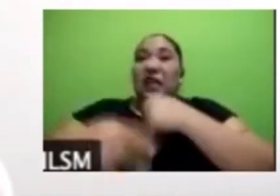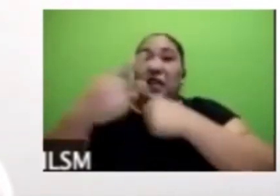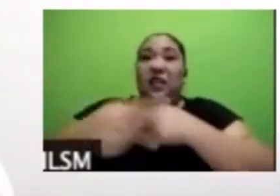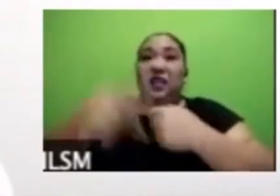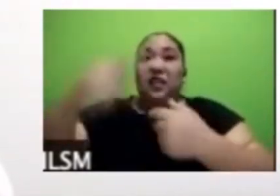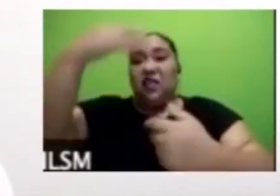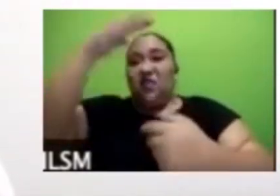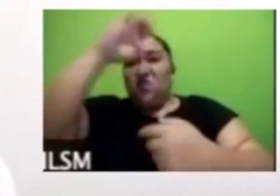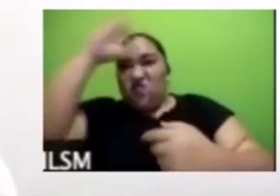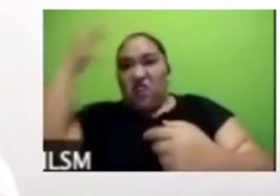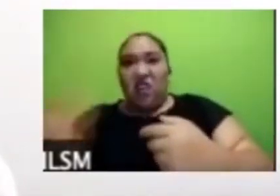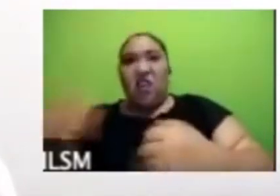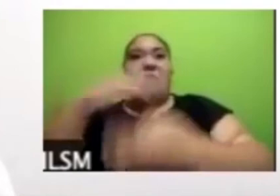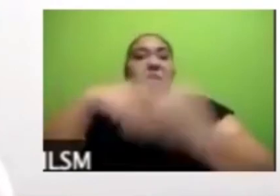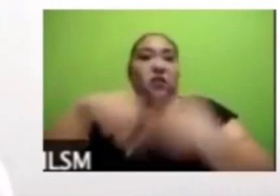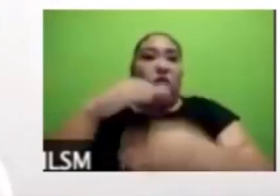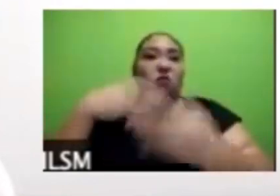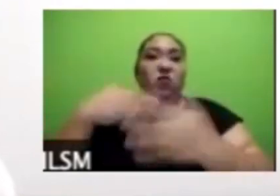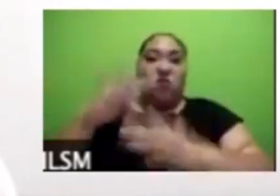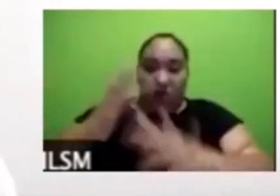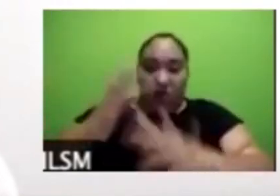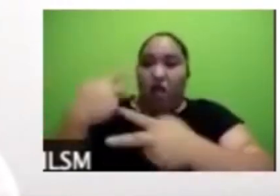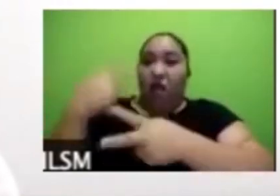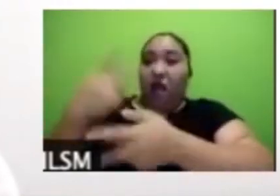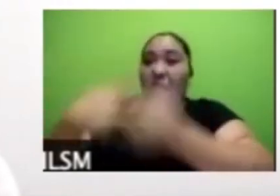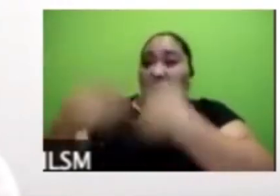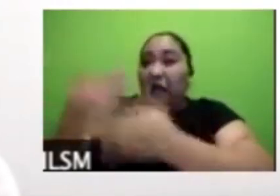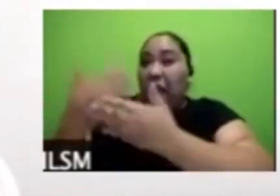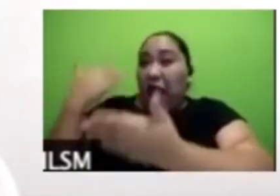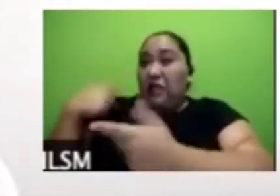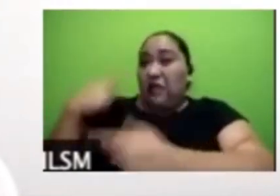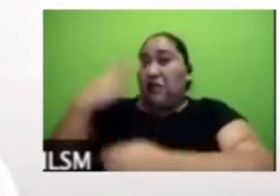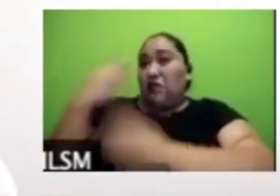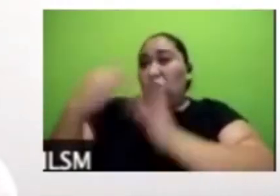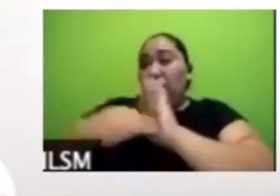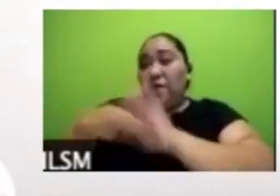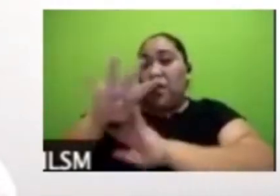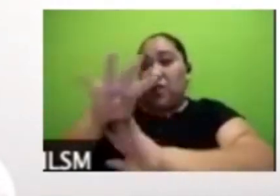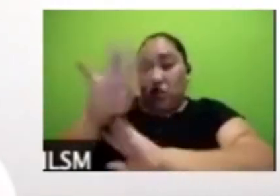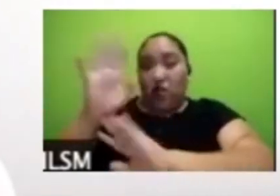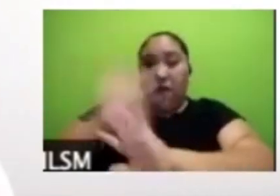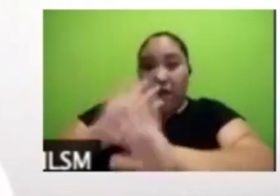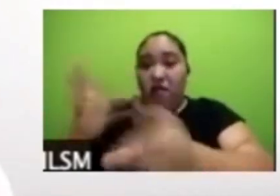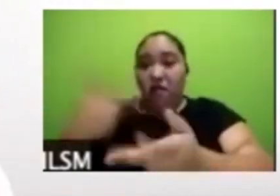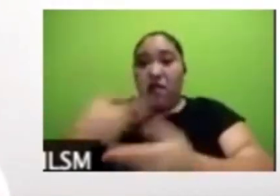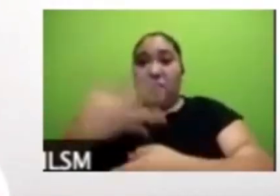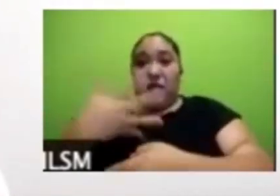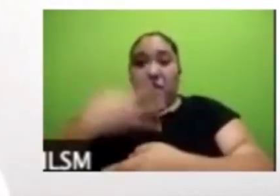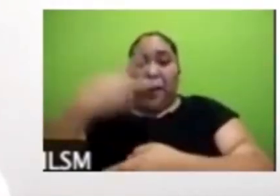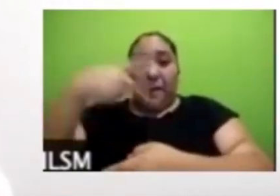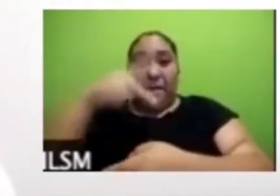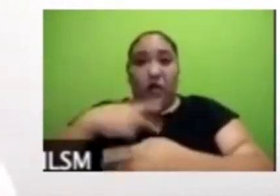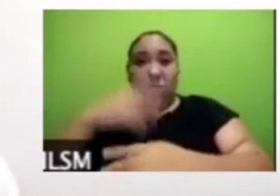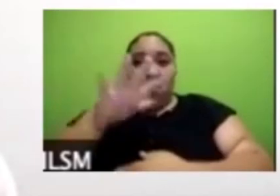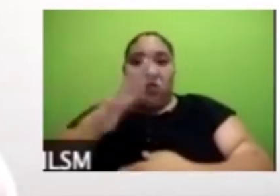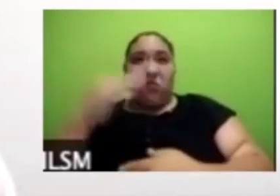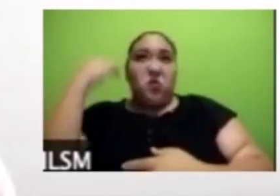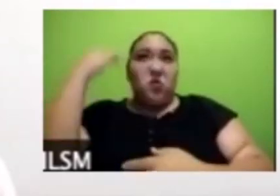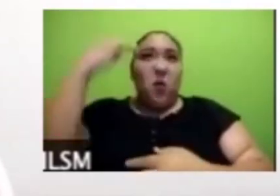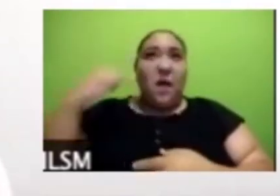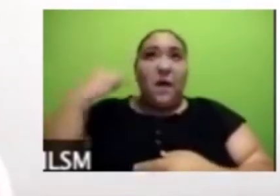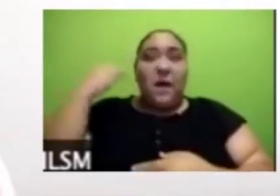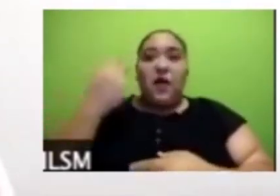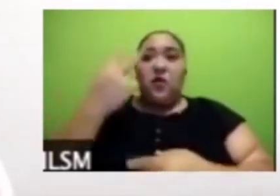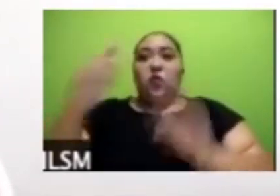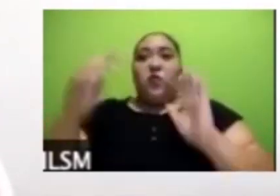de 2019, pero antes de eso no habíamos visto datos tan altos hasta marzo de 2012. También